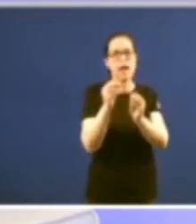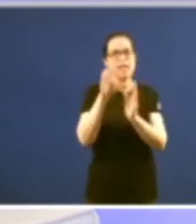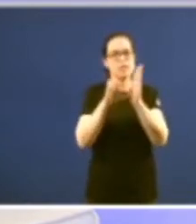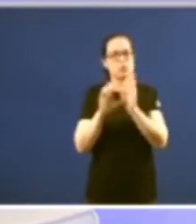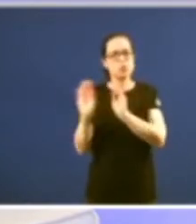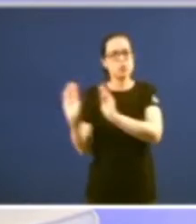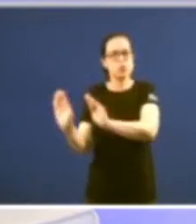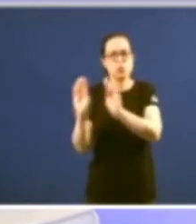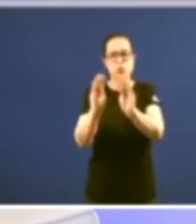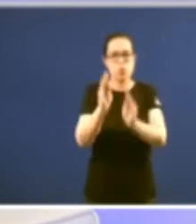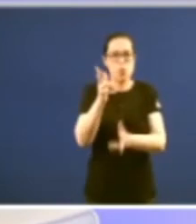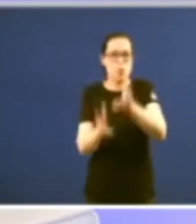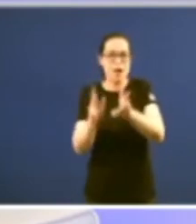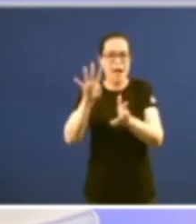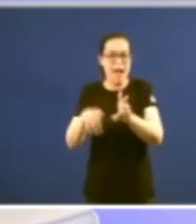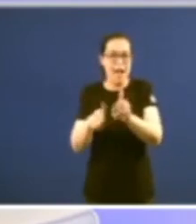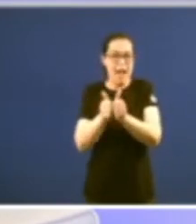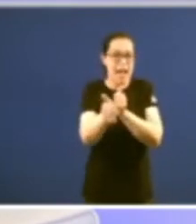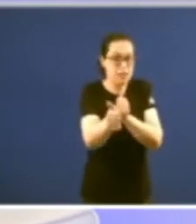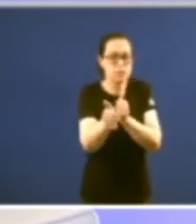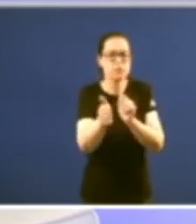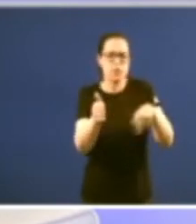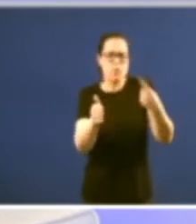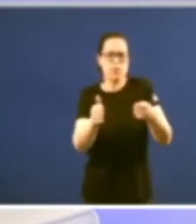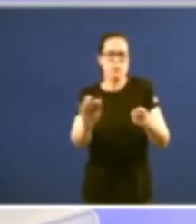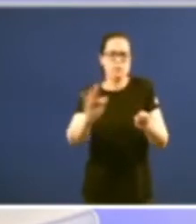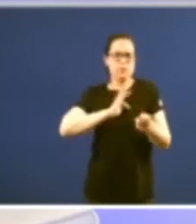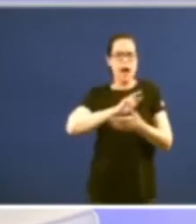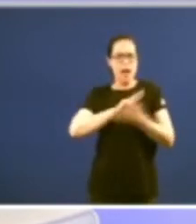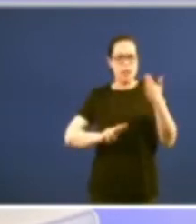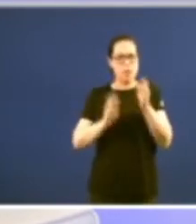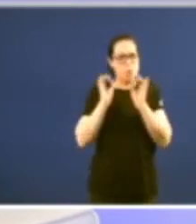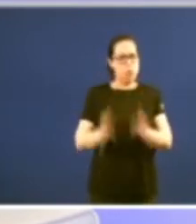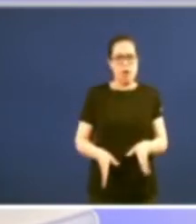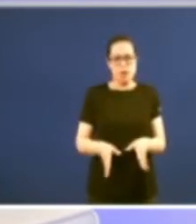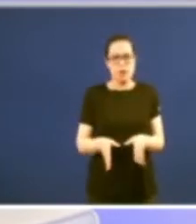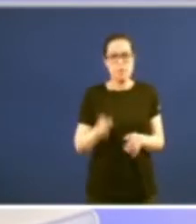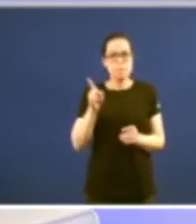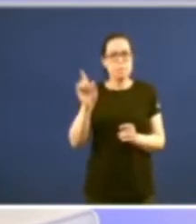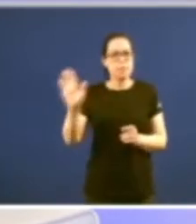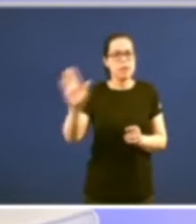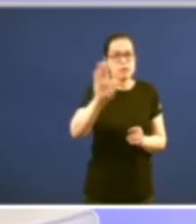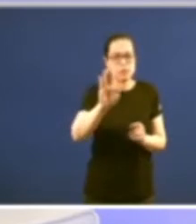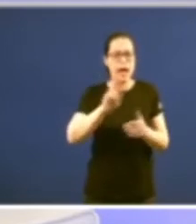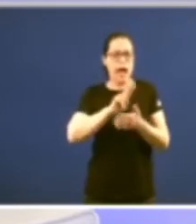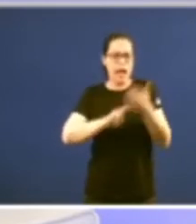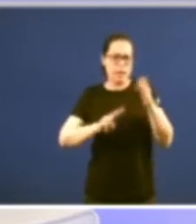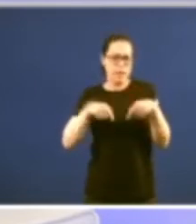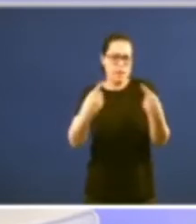Vasco que se aproban un pouco antes eles aproban os seus Estatutos un pouco antes no tempo nosotros aprobamos o Estatuto un pouco despois